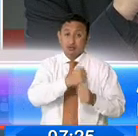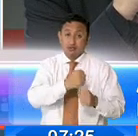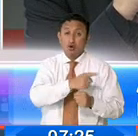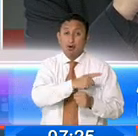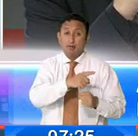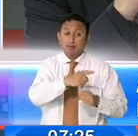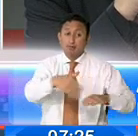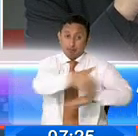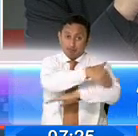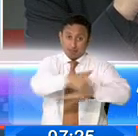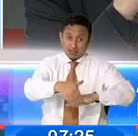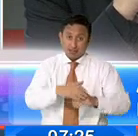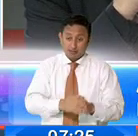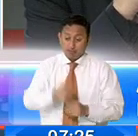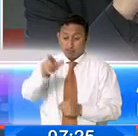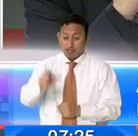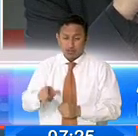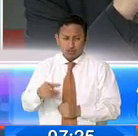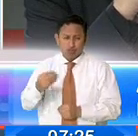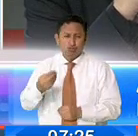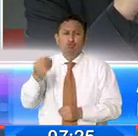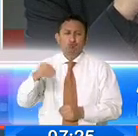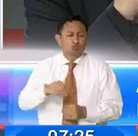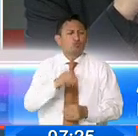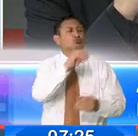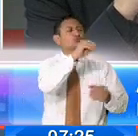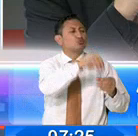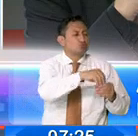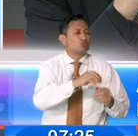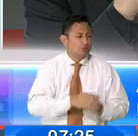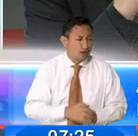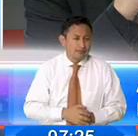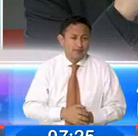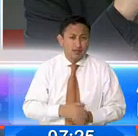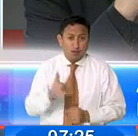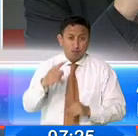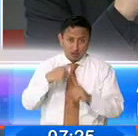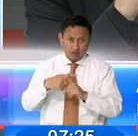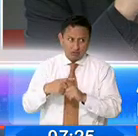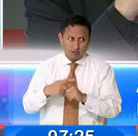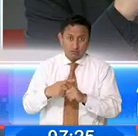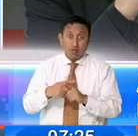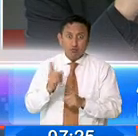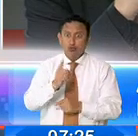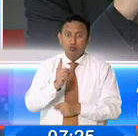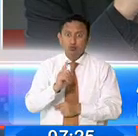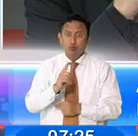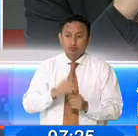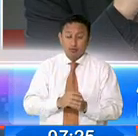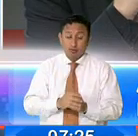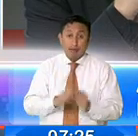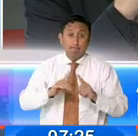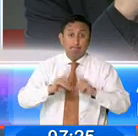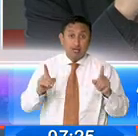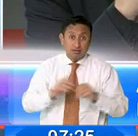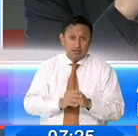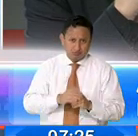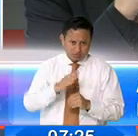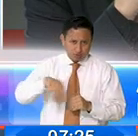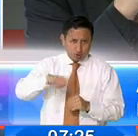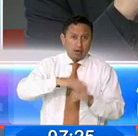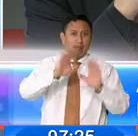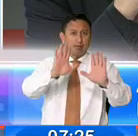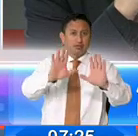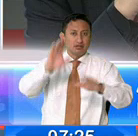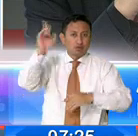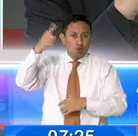mejor dicho, a quienes entregan dinero en la calle, estamos calificando como una acción positiva. Pero si todos y todas tenemos la mirada de que